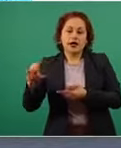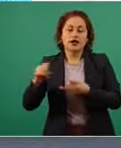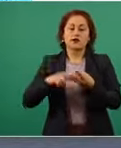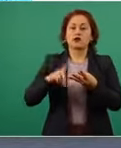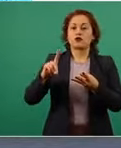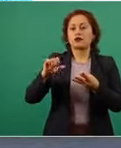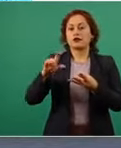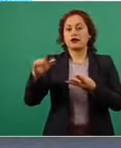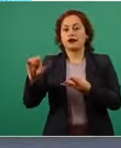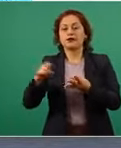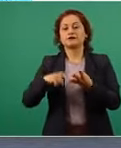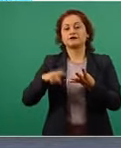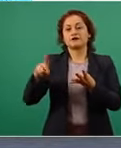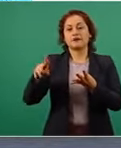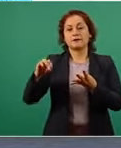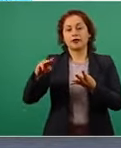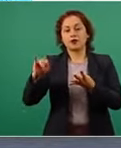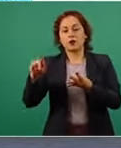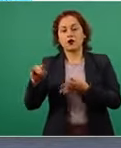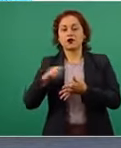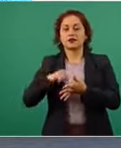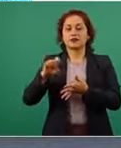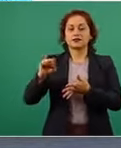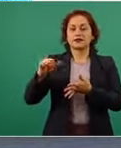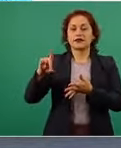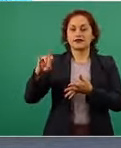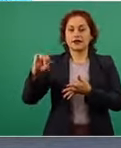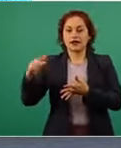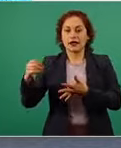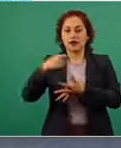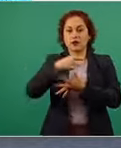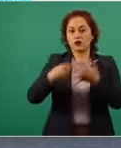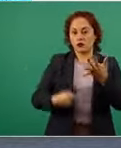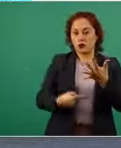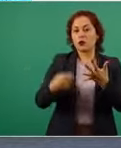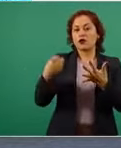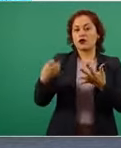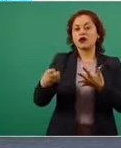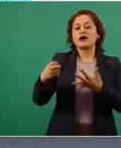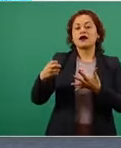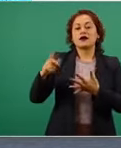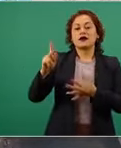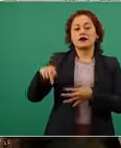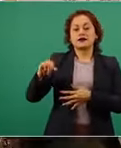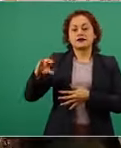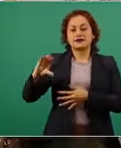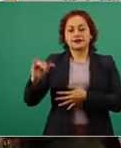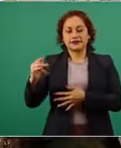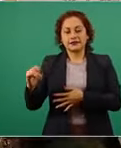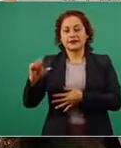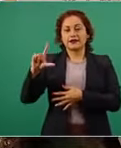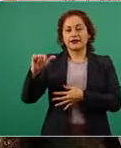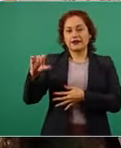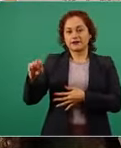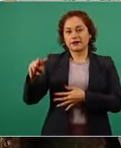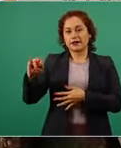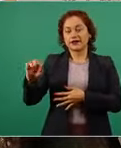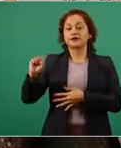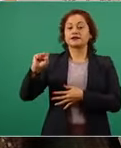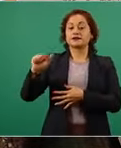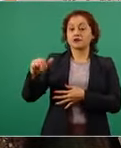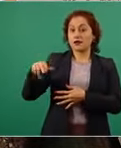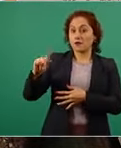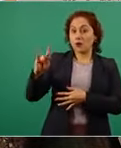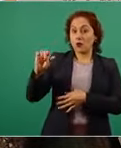Kansas City, Milwaukee, Orlando, San Diego. En Dallas, Denver, Kansas City, Las Vegas y St. Paul ya se inició la